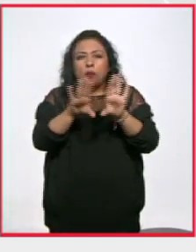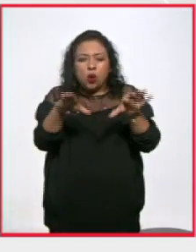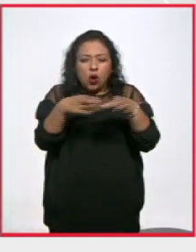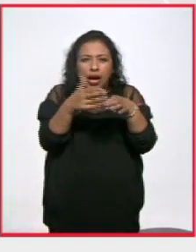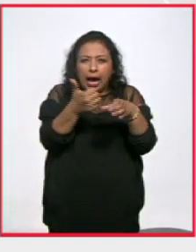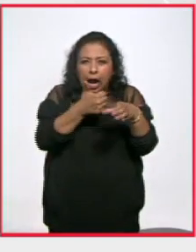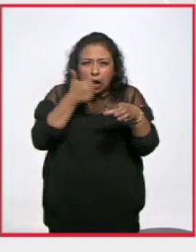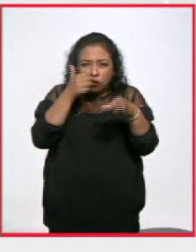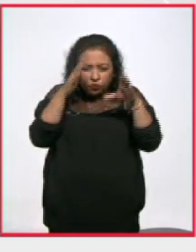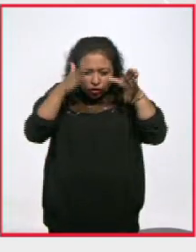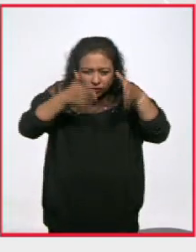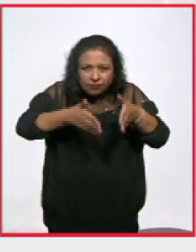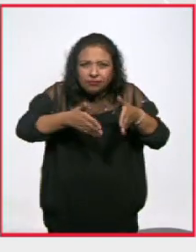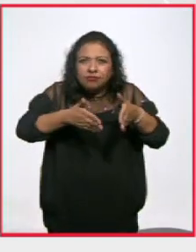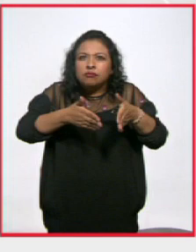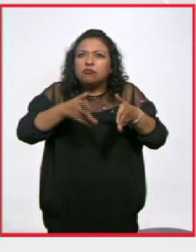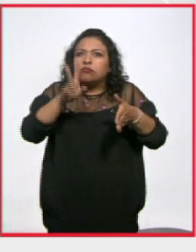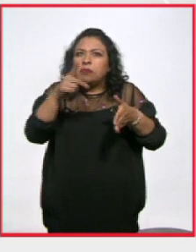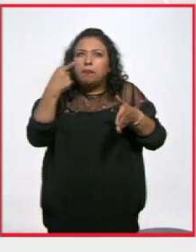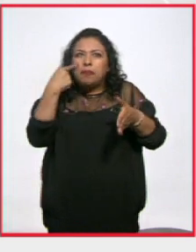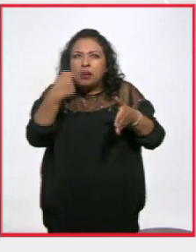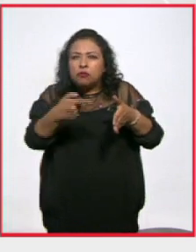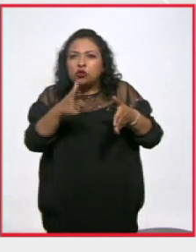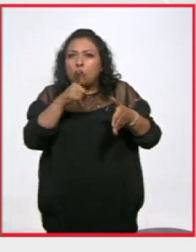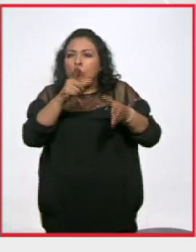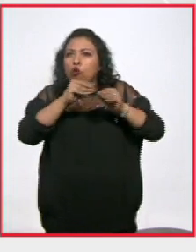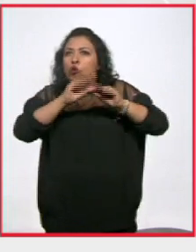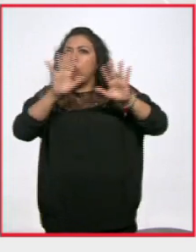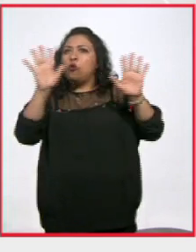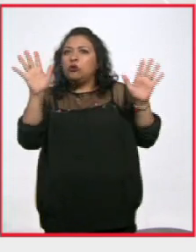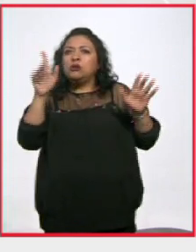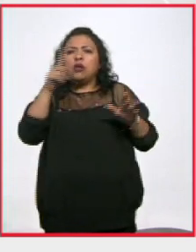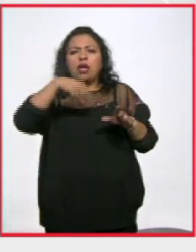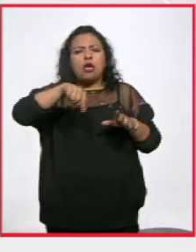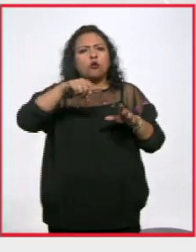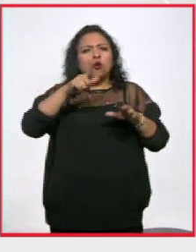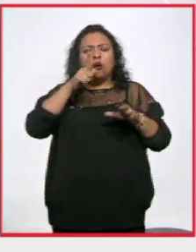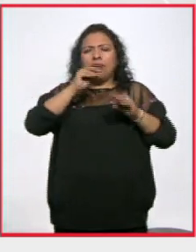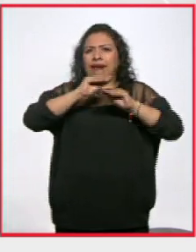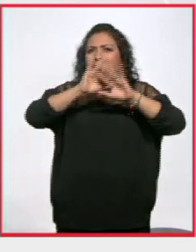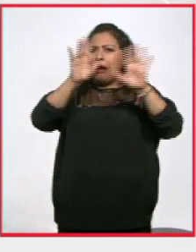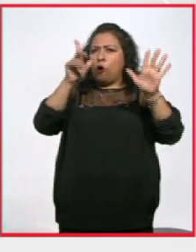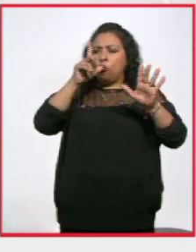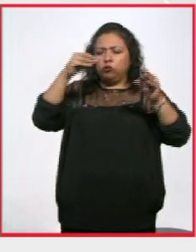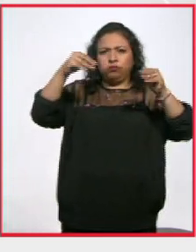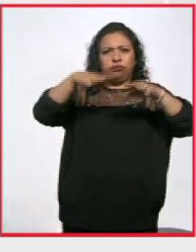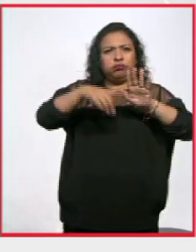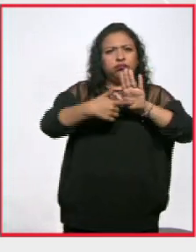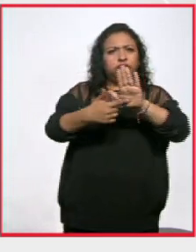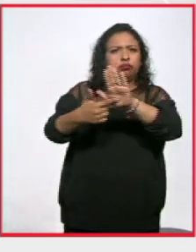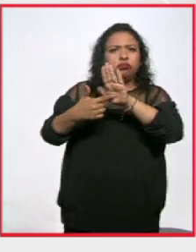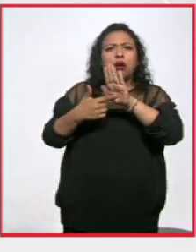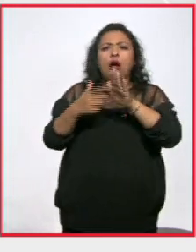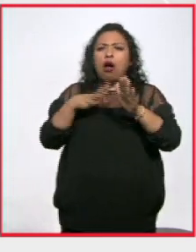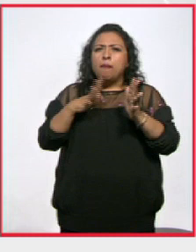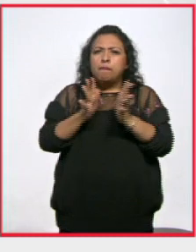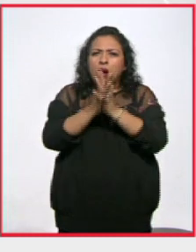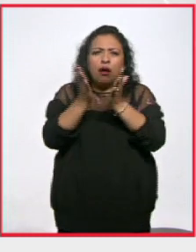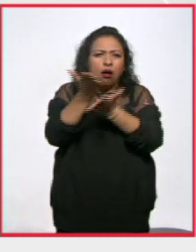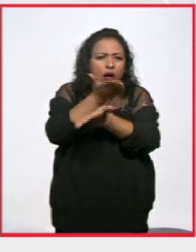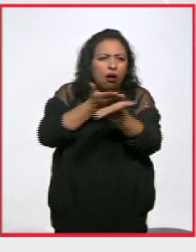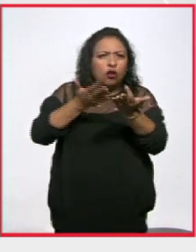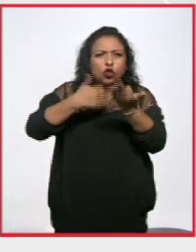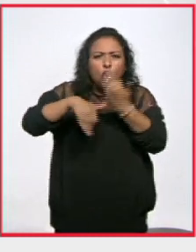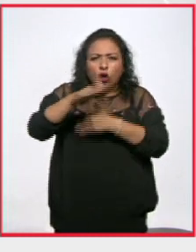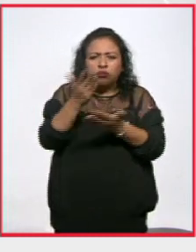estudiantil creo que se vuelve muy luminoso porque ellos eran muy luminosos y porque tenían una manera de colaborar entre